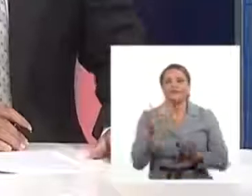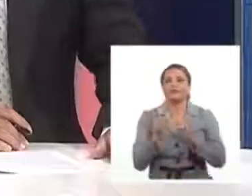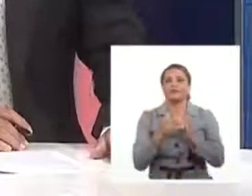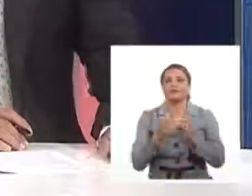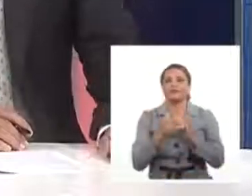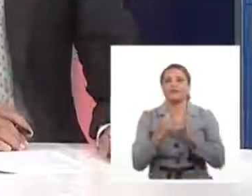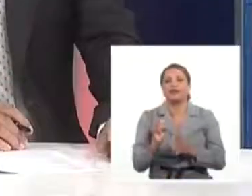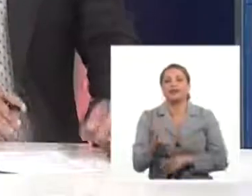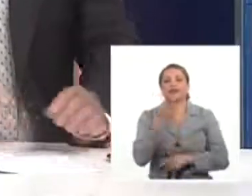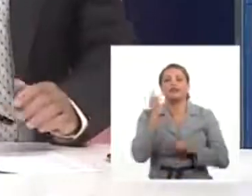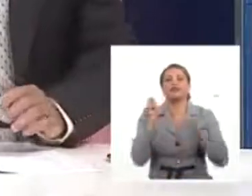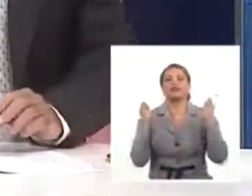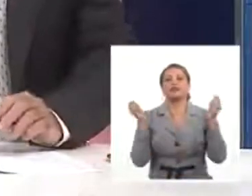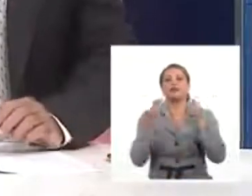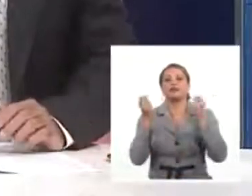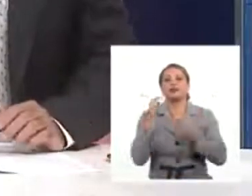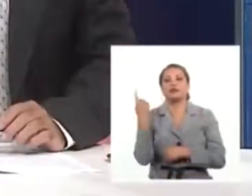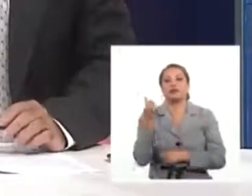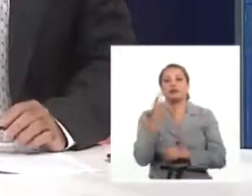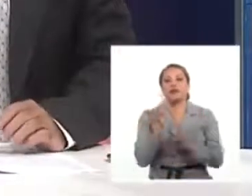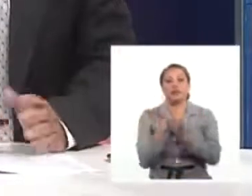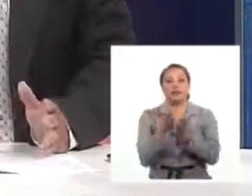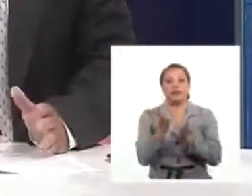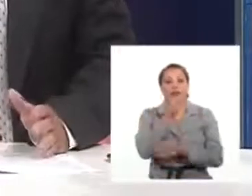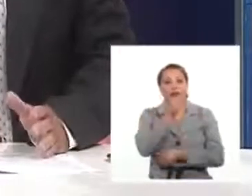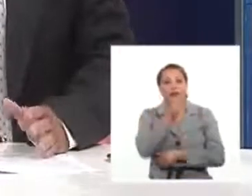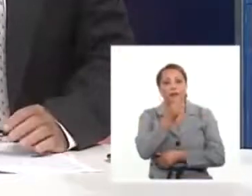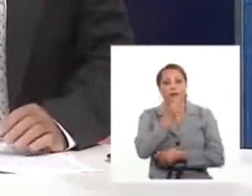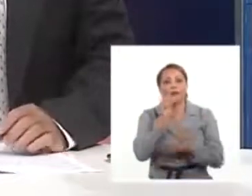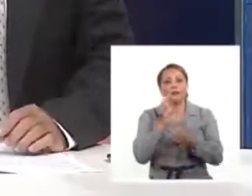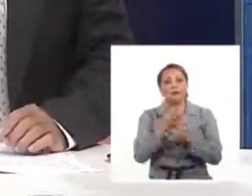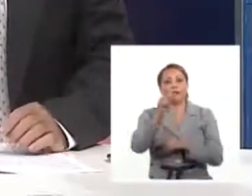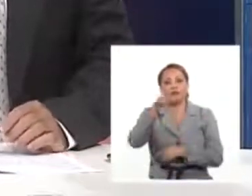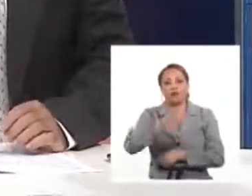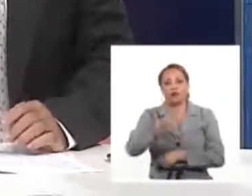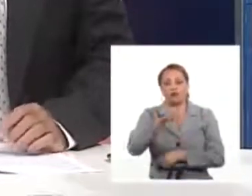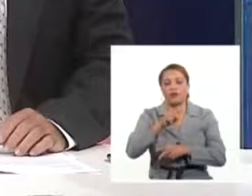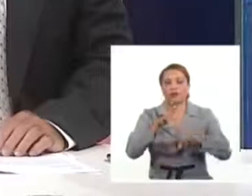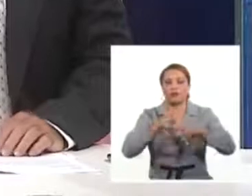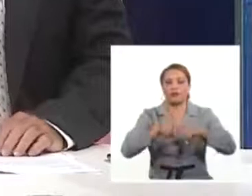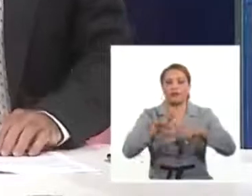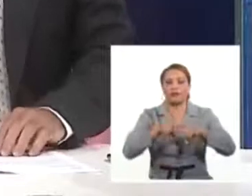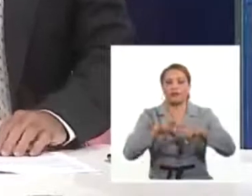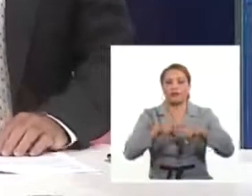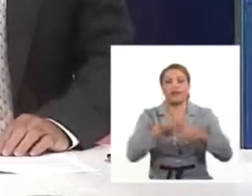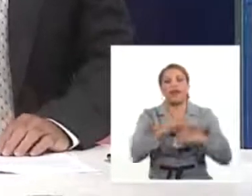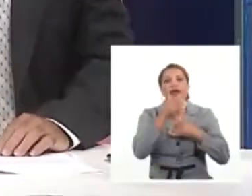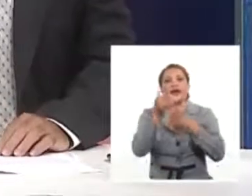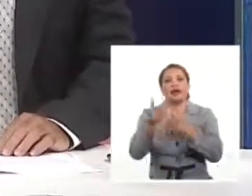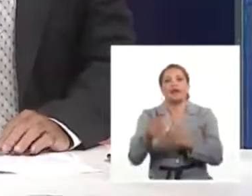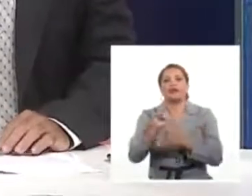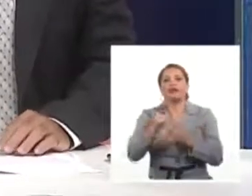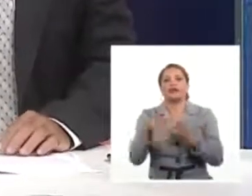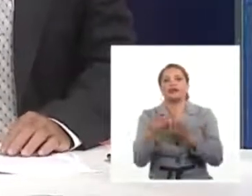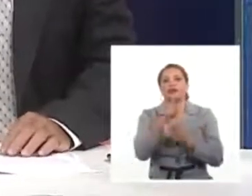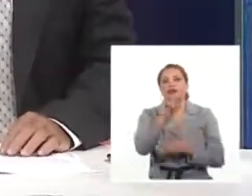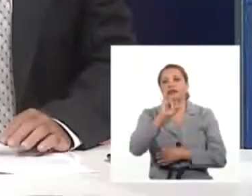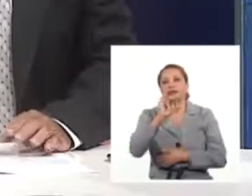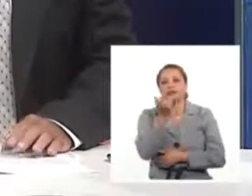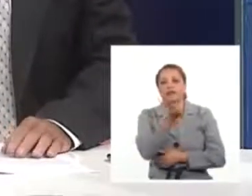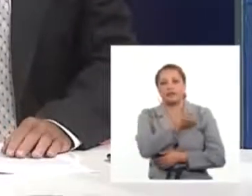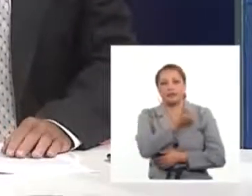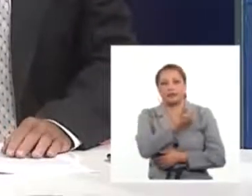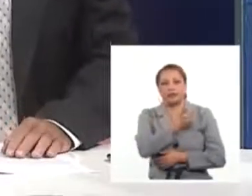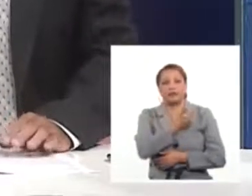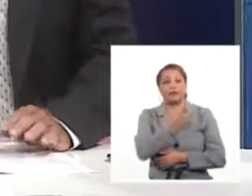El tercer Festival Nacional de la Prensa Julio García Luis comenzó hoy aquí en la capital cubana y se extenderá hasta el 16 de diciembre.